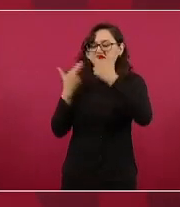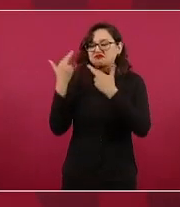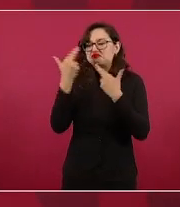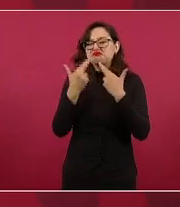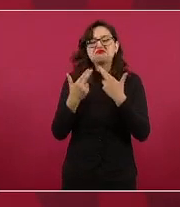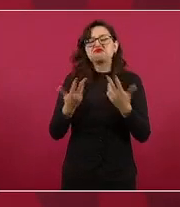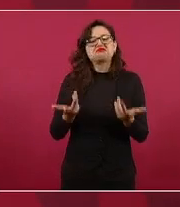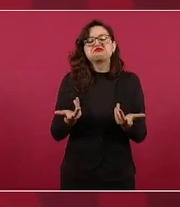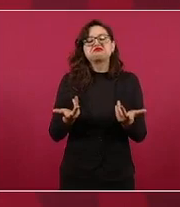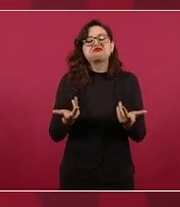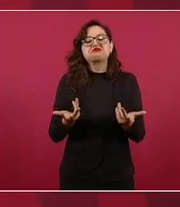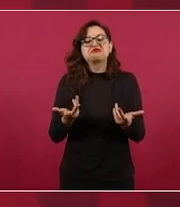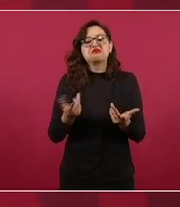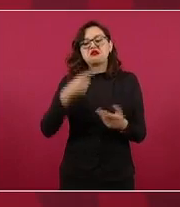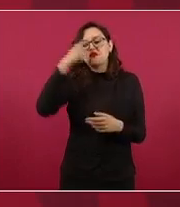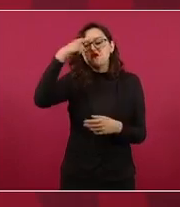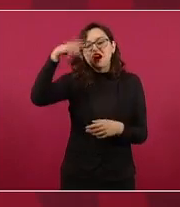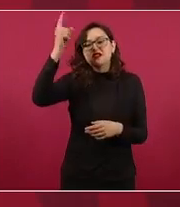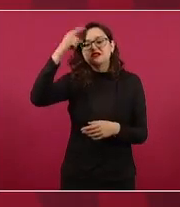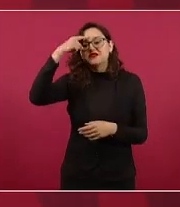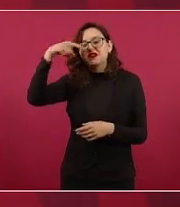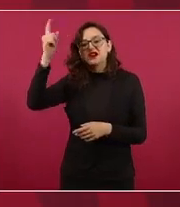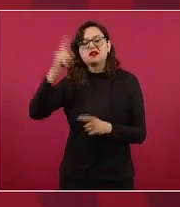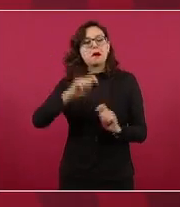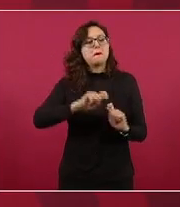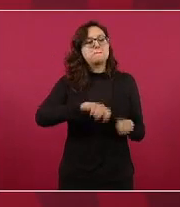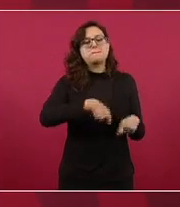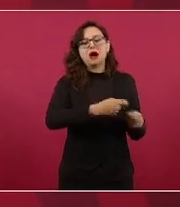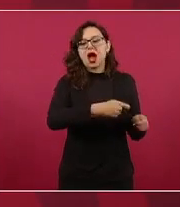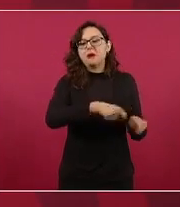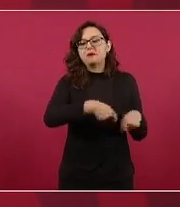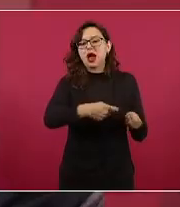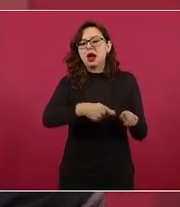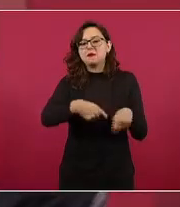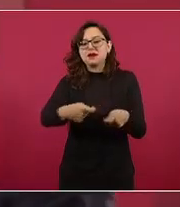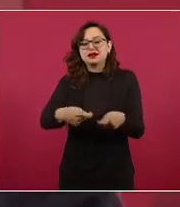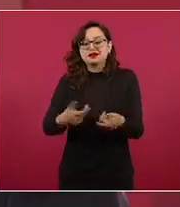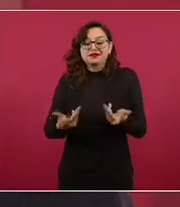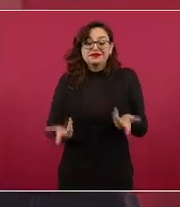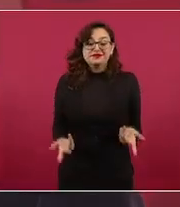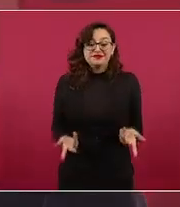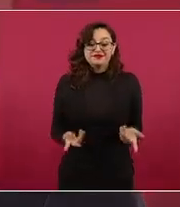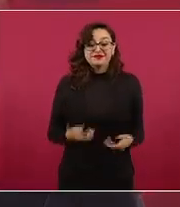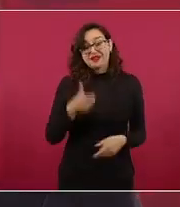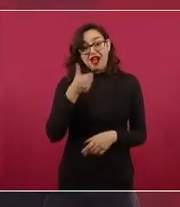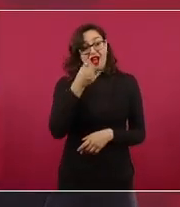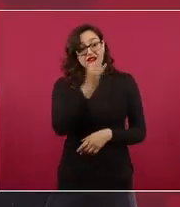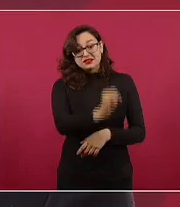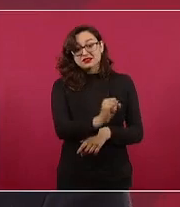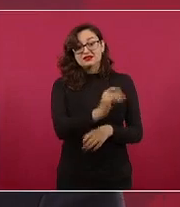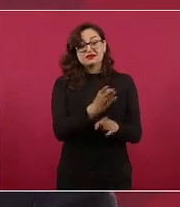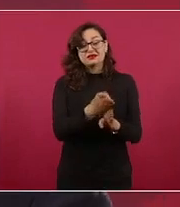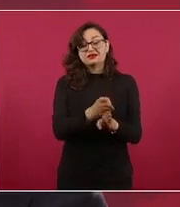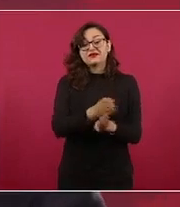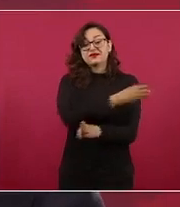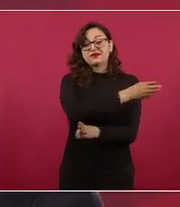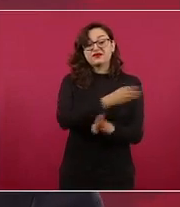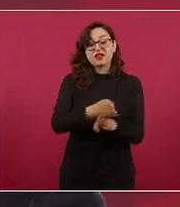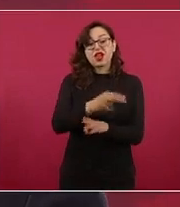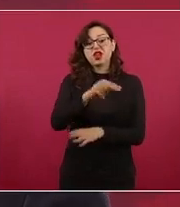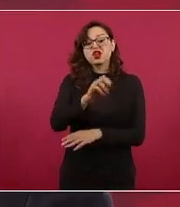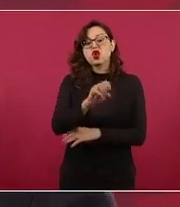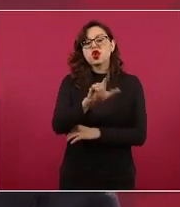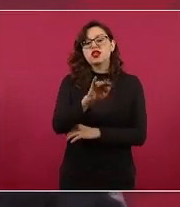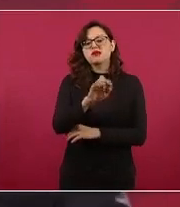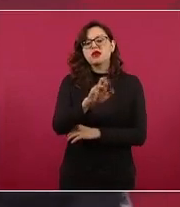Entonces, el periodo neoliberal, entre otras cosas, se caracterizó por la anarquía,